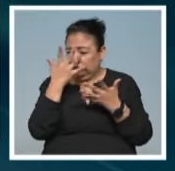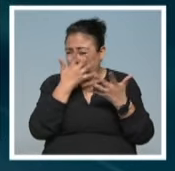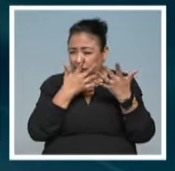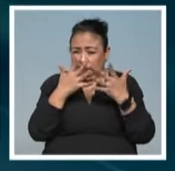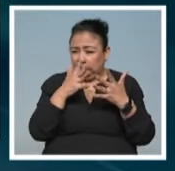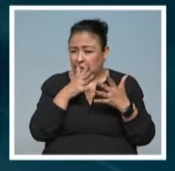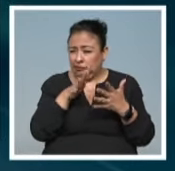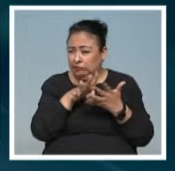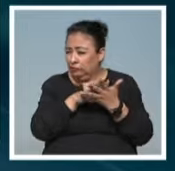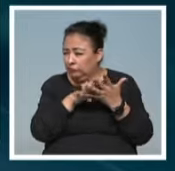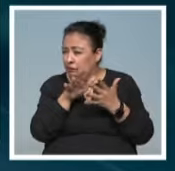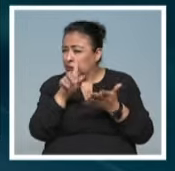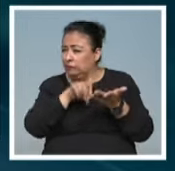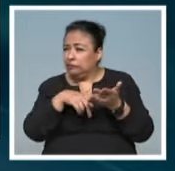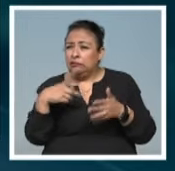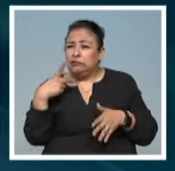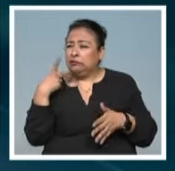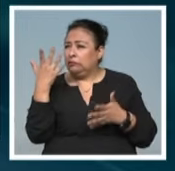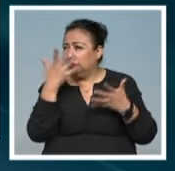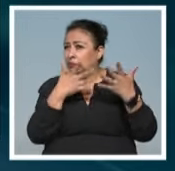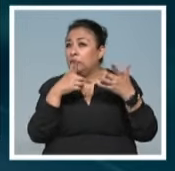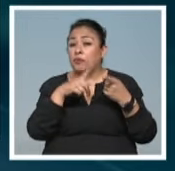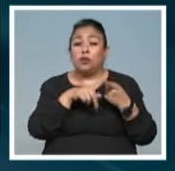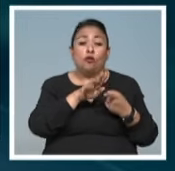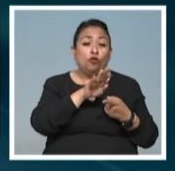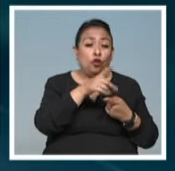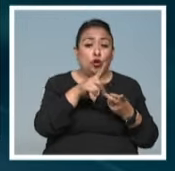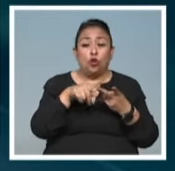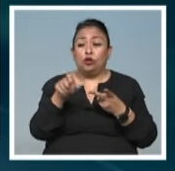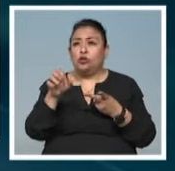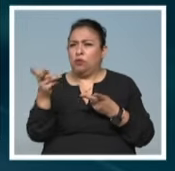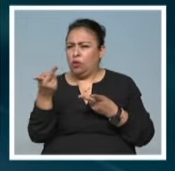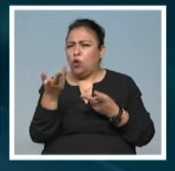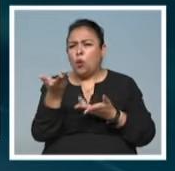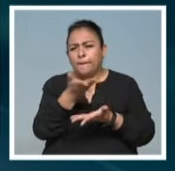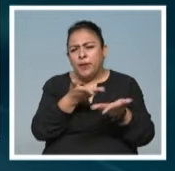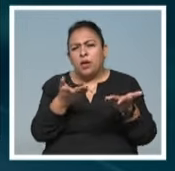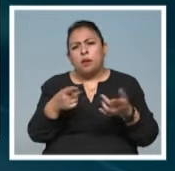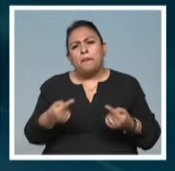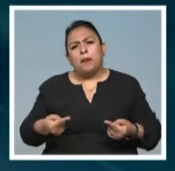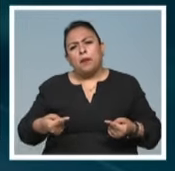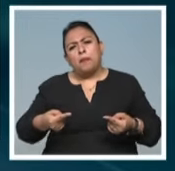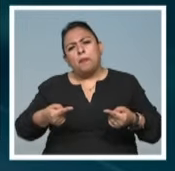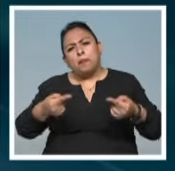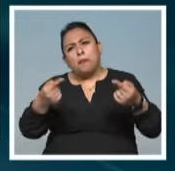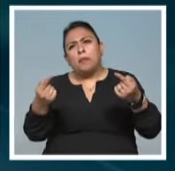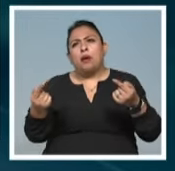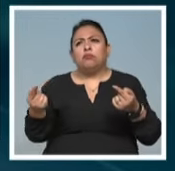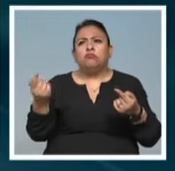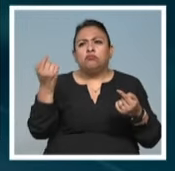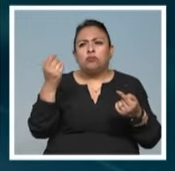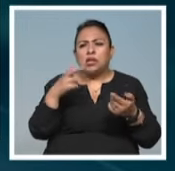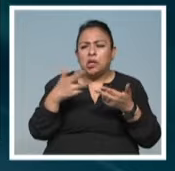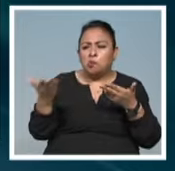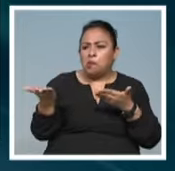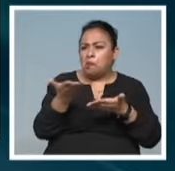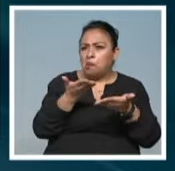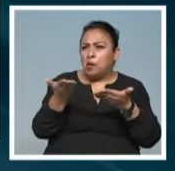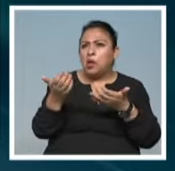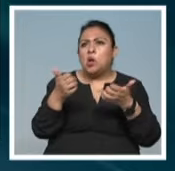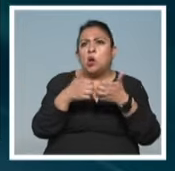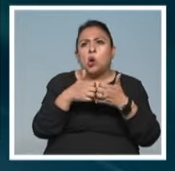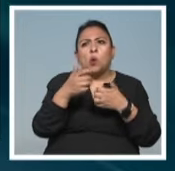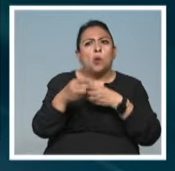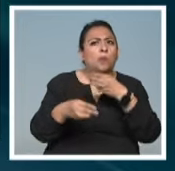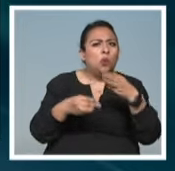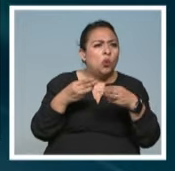en el aspecto político. Podemos encontrar a Fulgor y Sombra conviviendo, creciendo, intercambiando y relacionándose tanto con